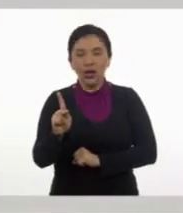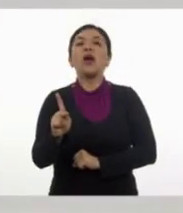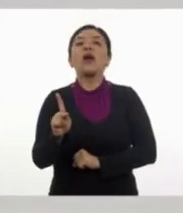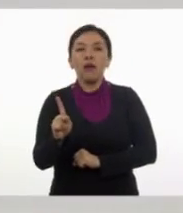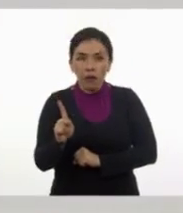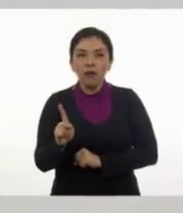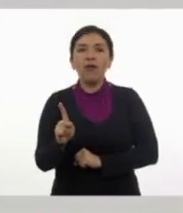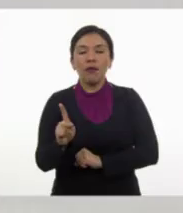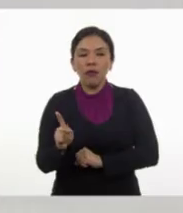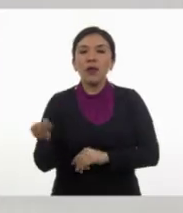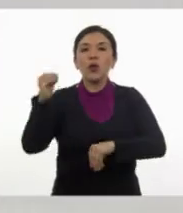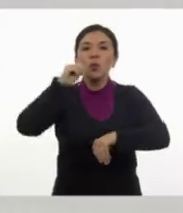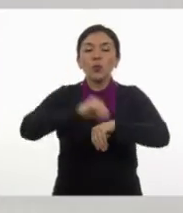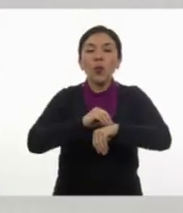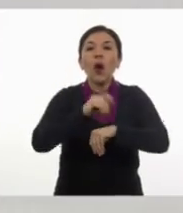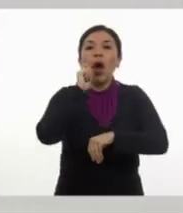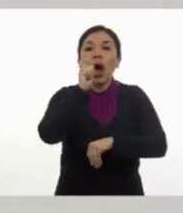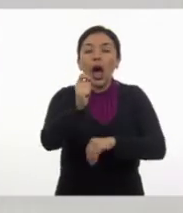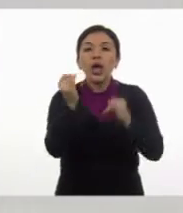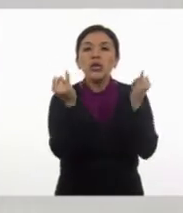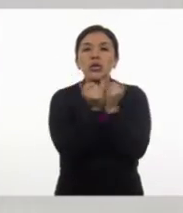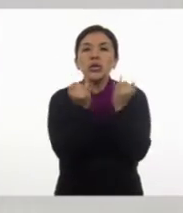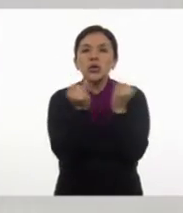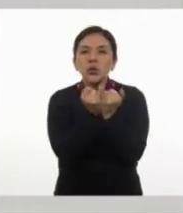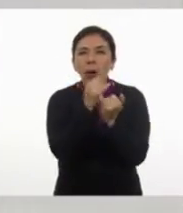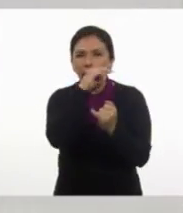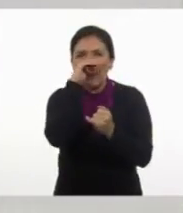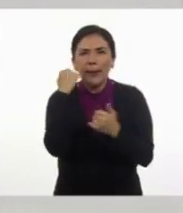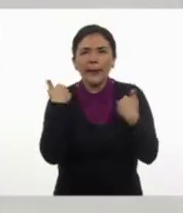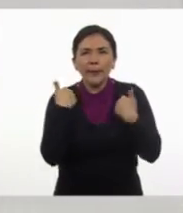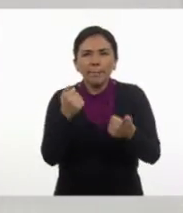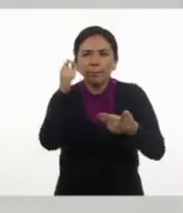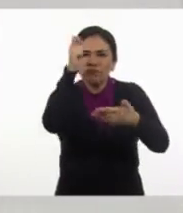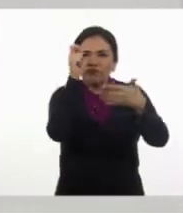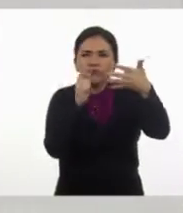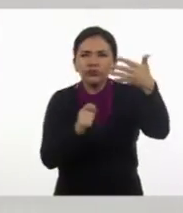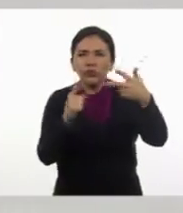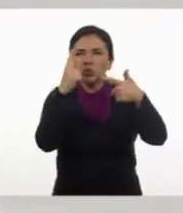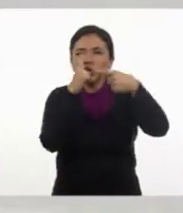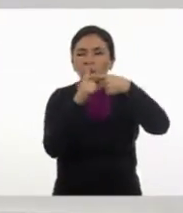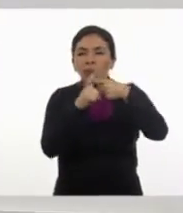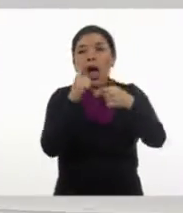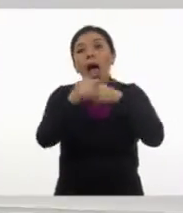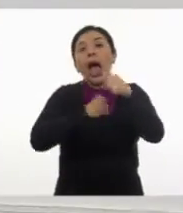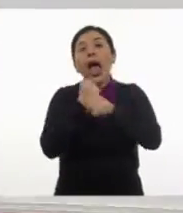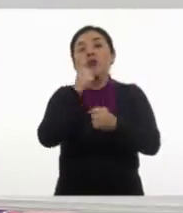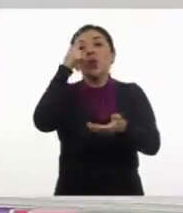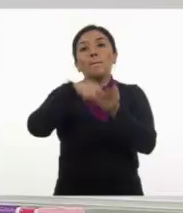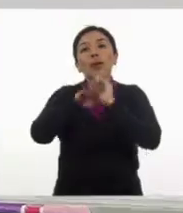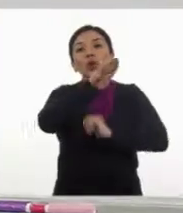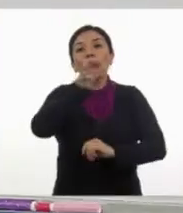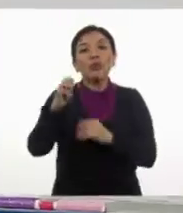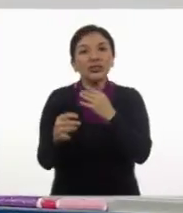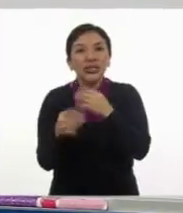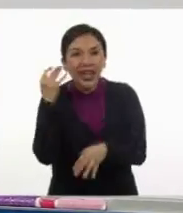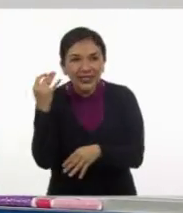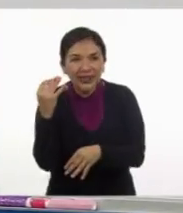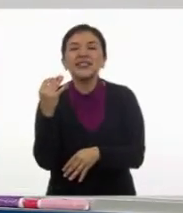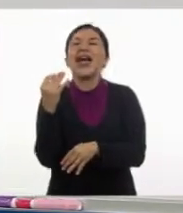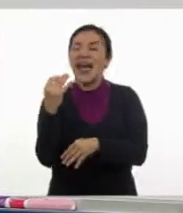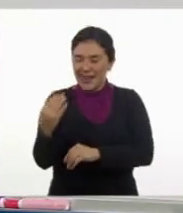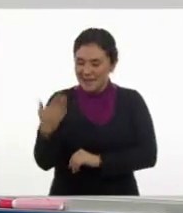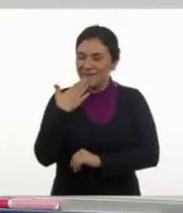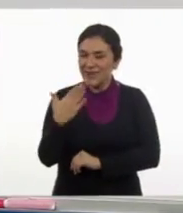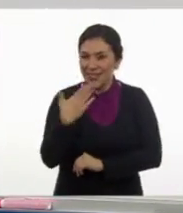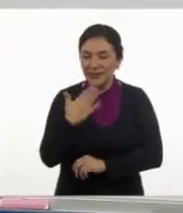siglo, esto me llevaría a el año mil novecientos catorce. Muy bien.